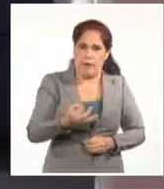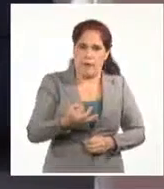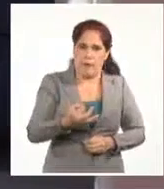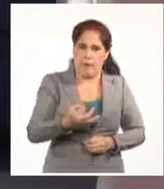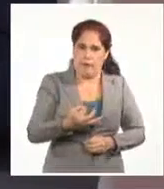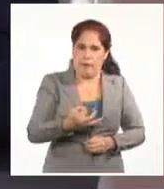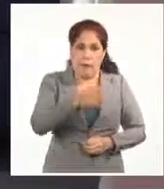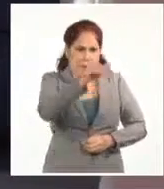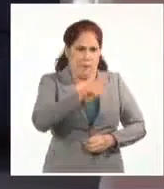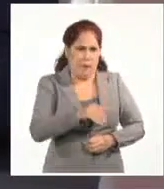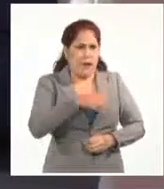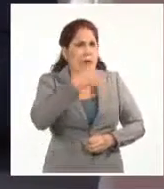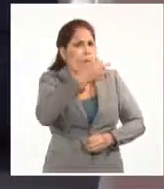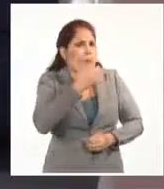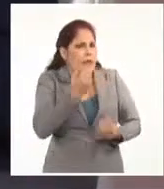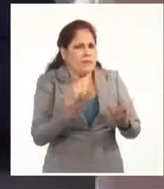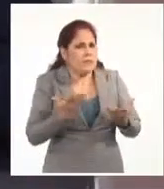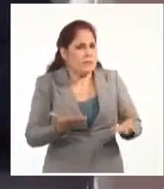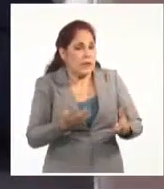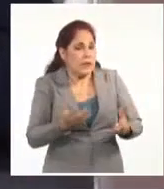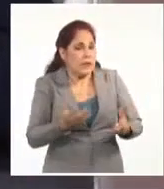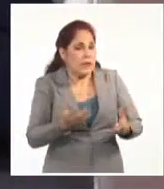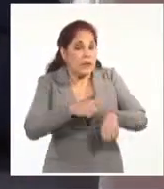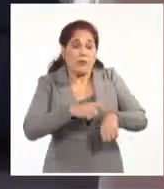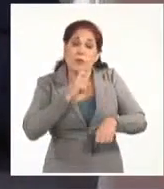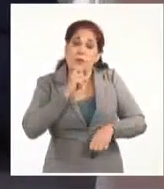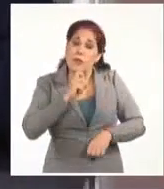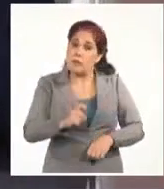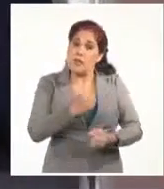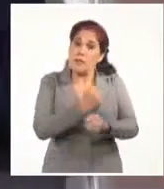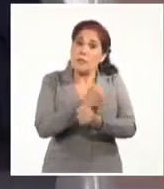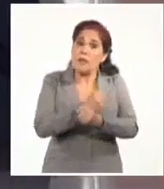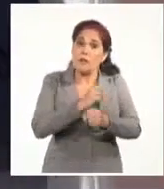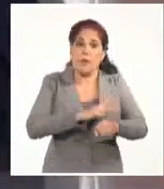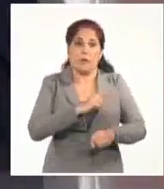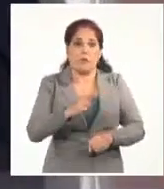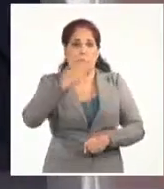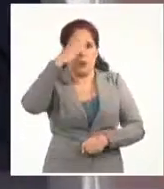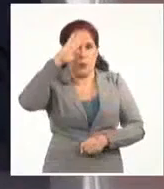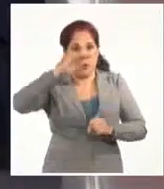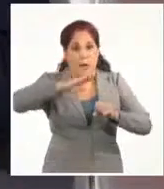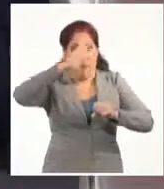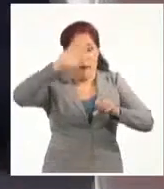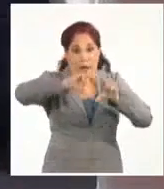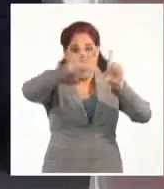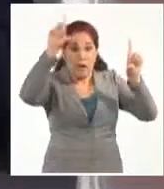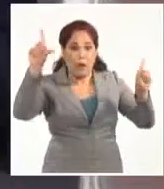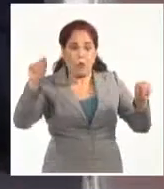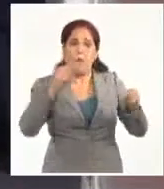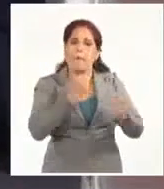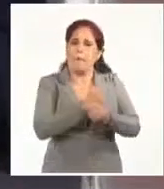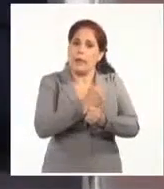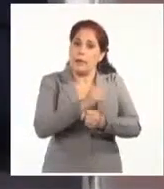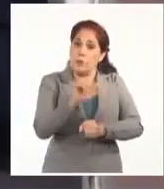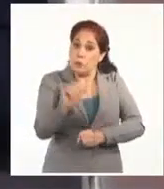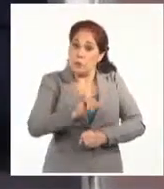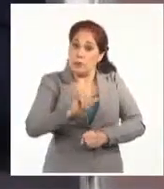medios que entiendan que este es un momento de grave peligro. Para la revolución y para la nación cubana.